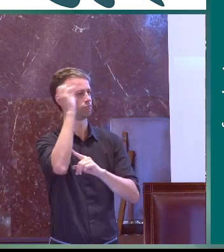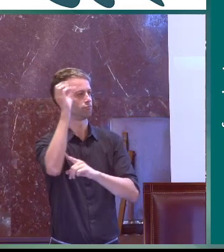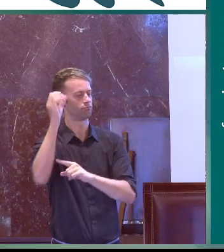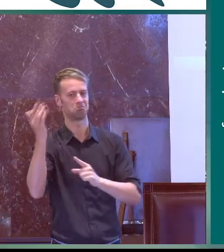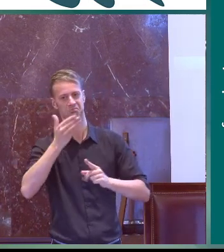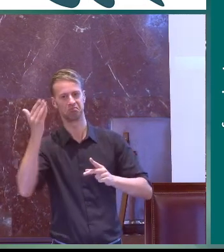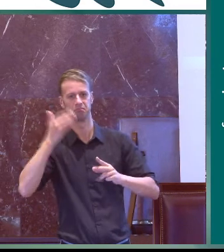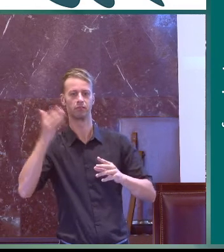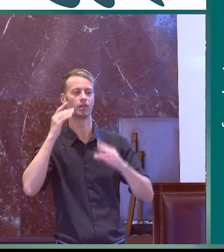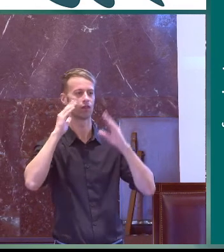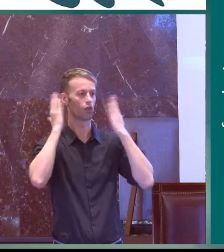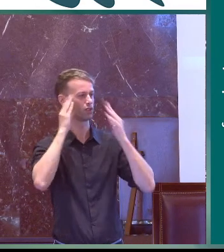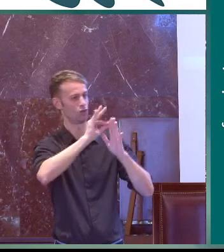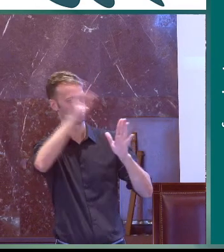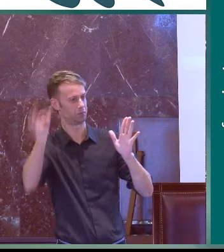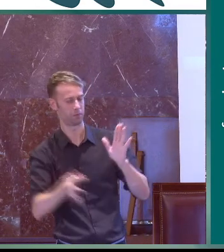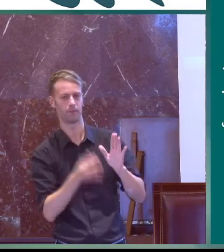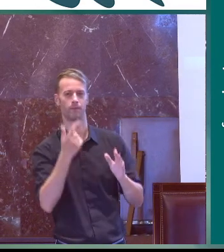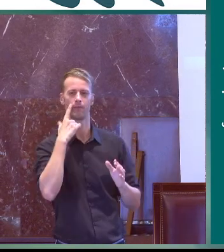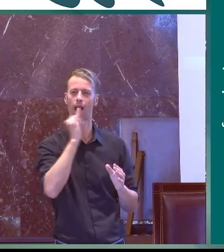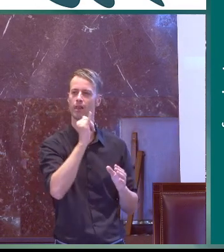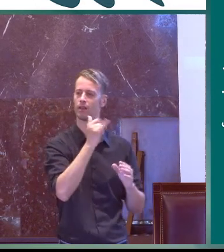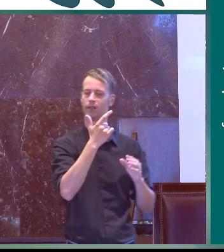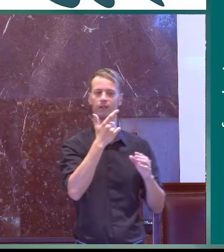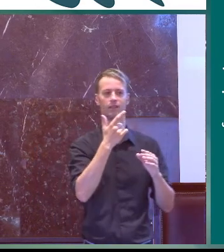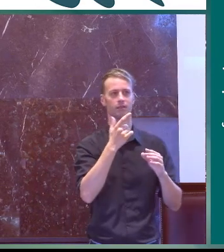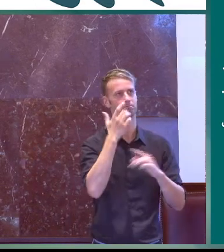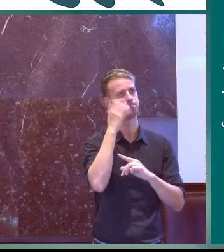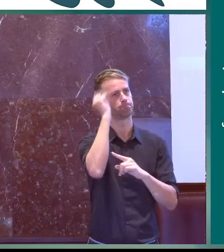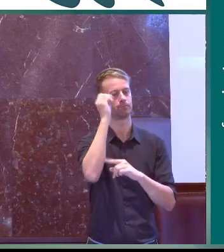ayer estuve aquí escuchando todas las comunicaciones del Congreso